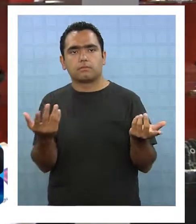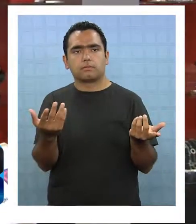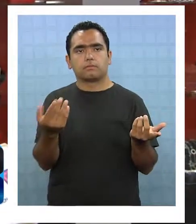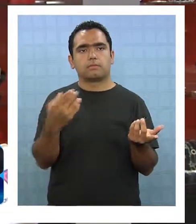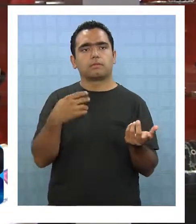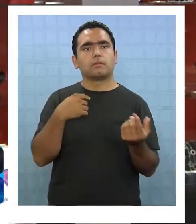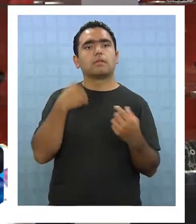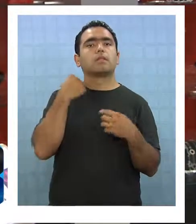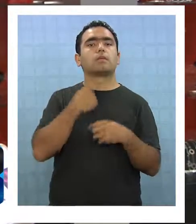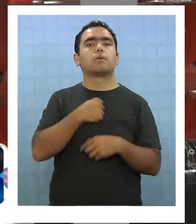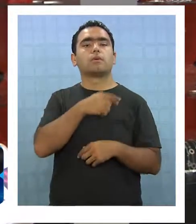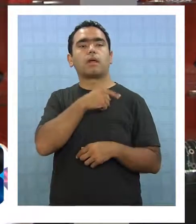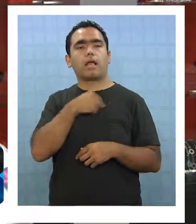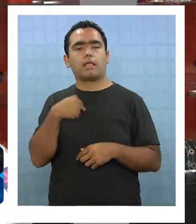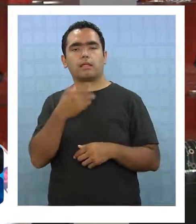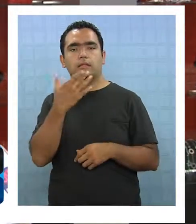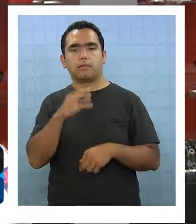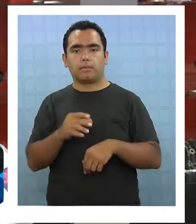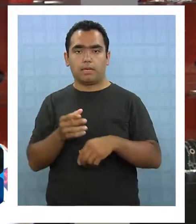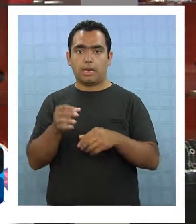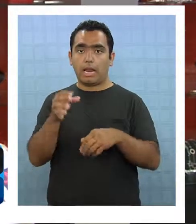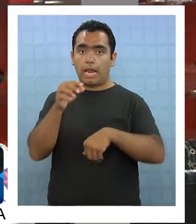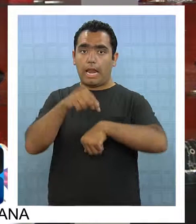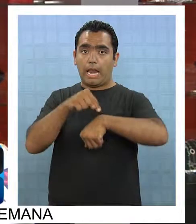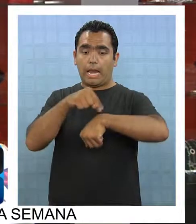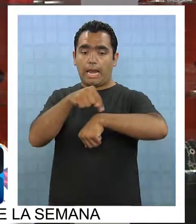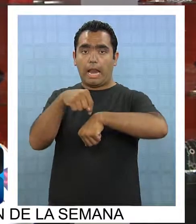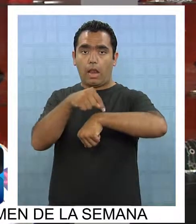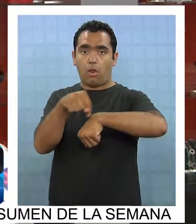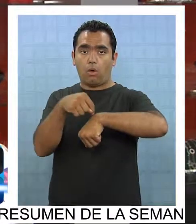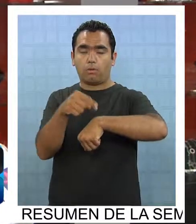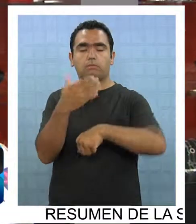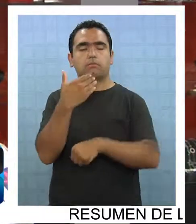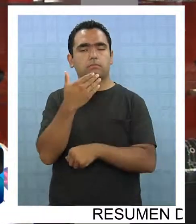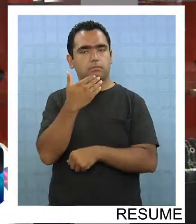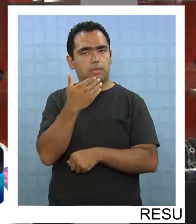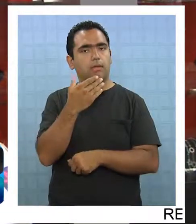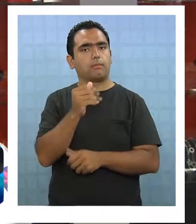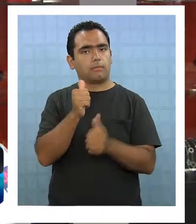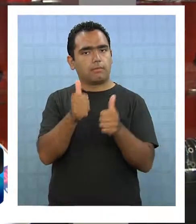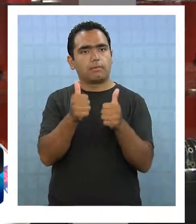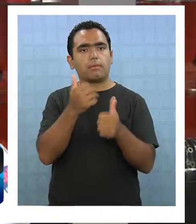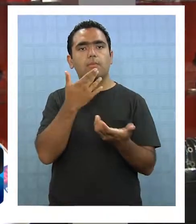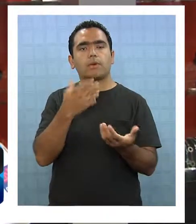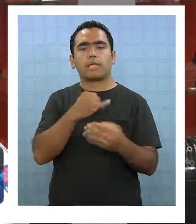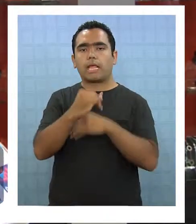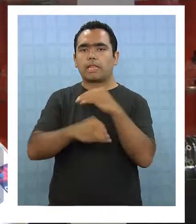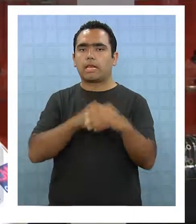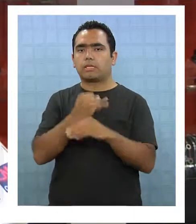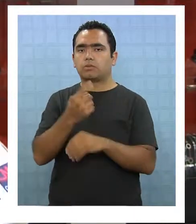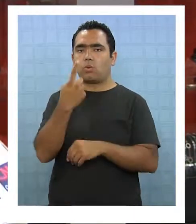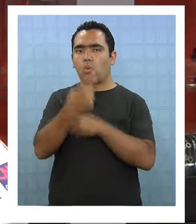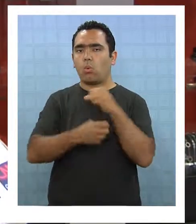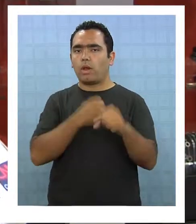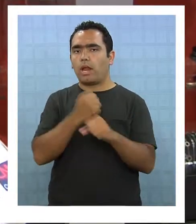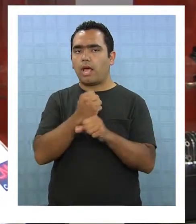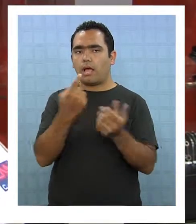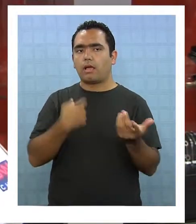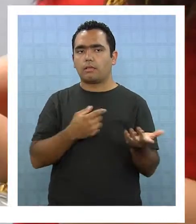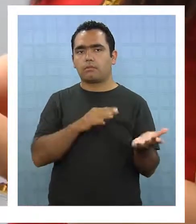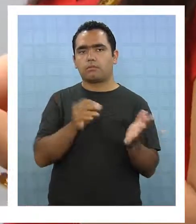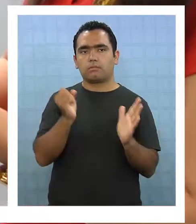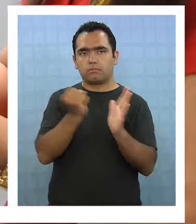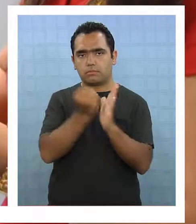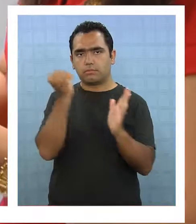juegos de cadena, la relojería igual es muy bien, nos va muy bien porque tenemos garantía internacional de un año, es una relojería